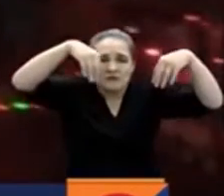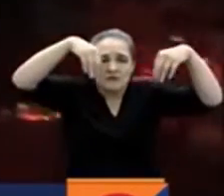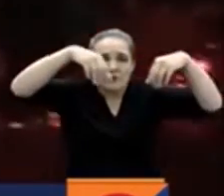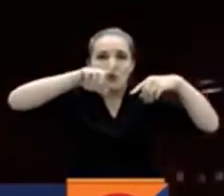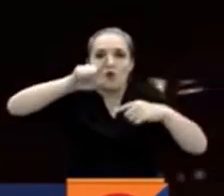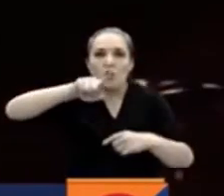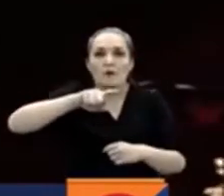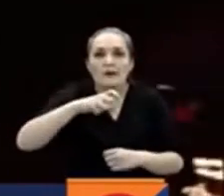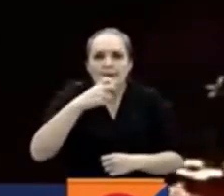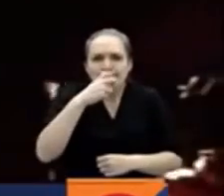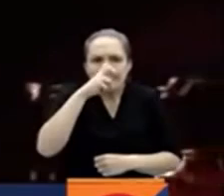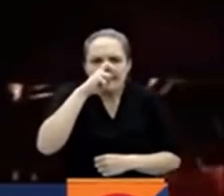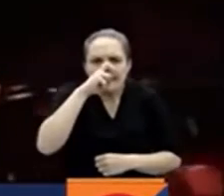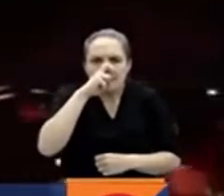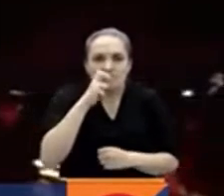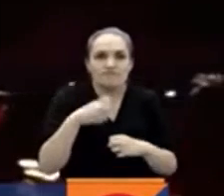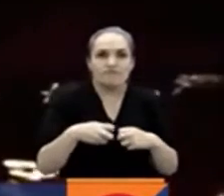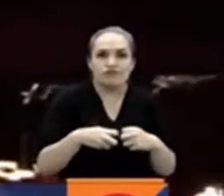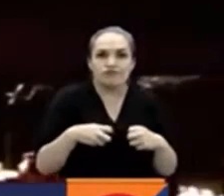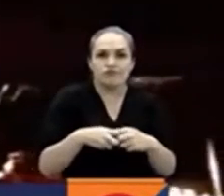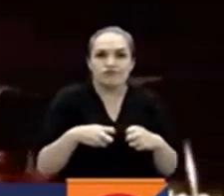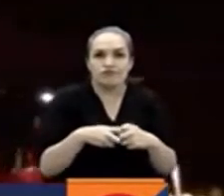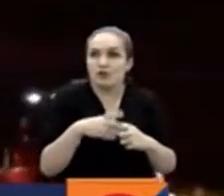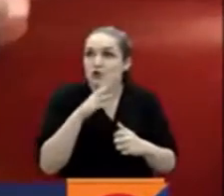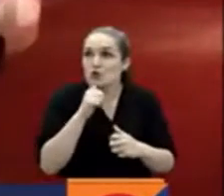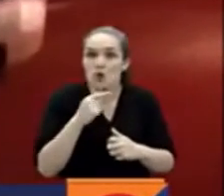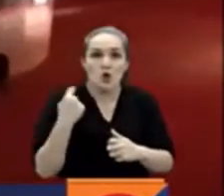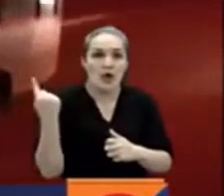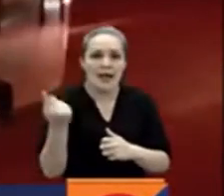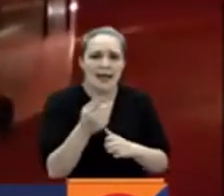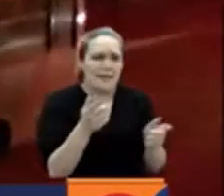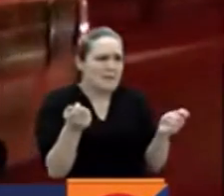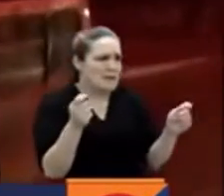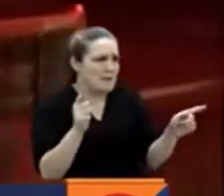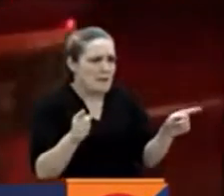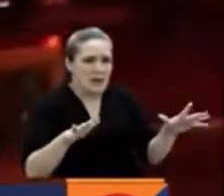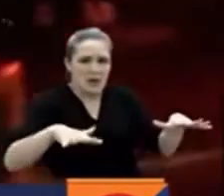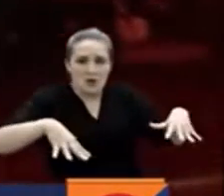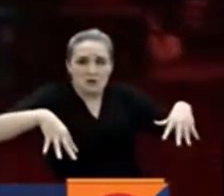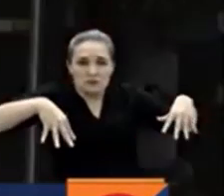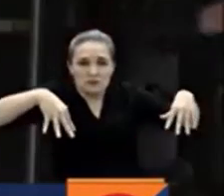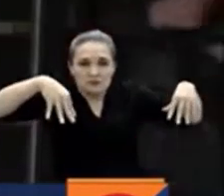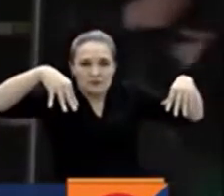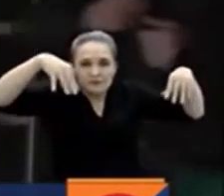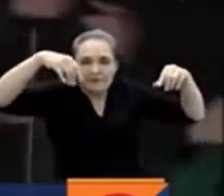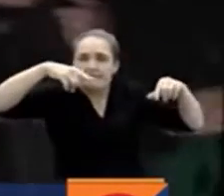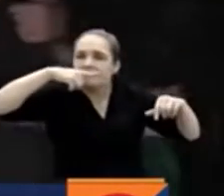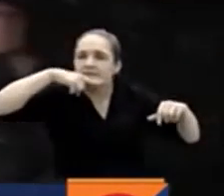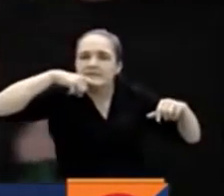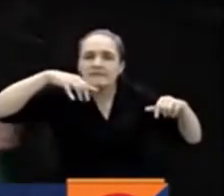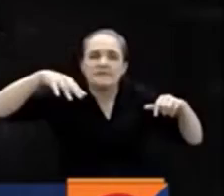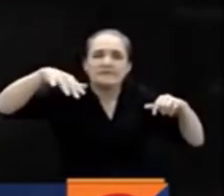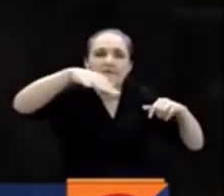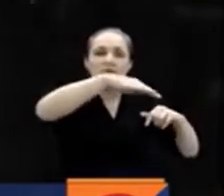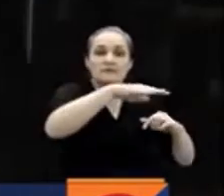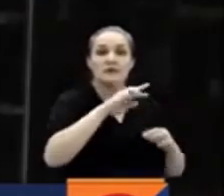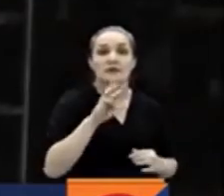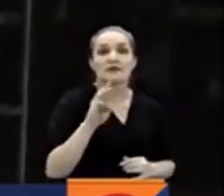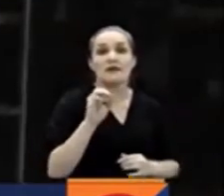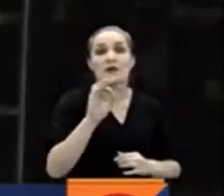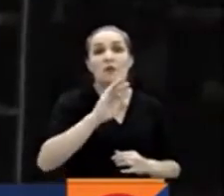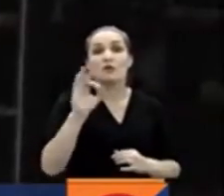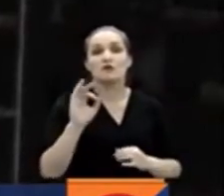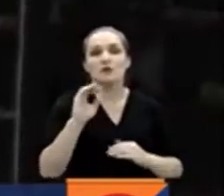energético ordenado por Volodymyr Zelensky, aunque con dificultad así se ve. Y es que perder un 30% de capacidad